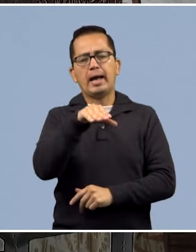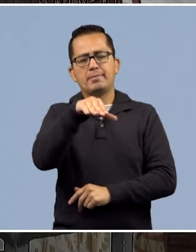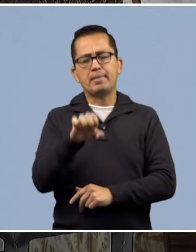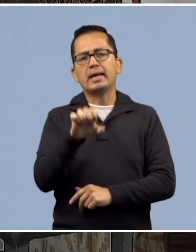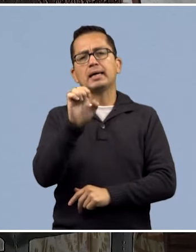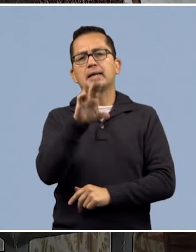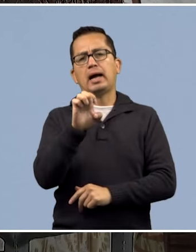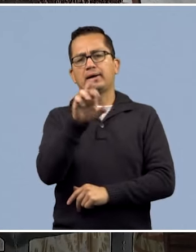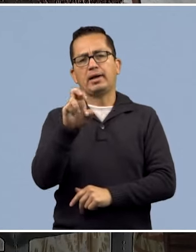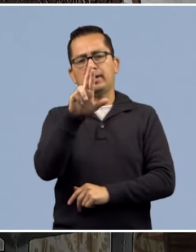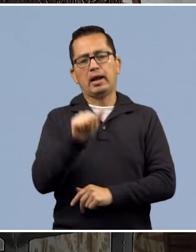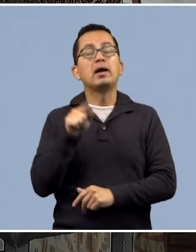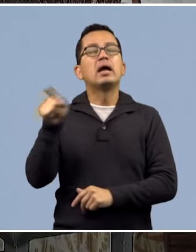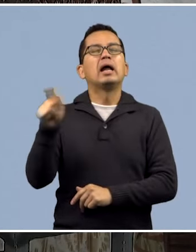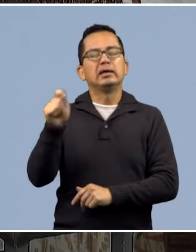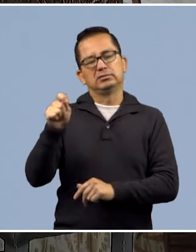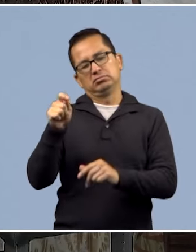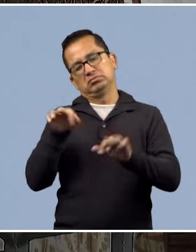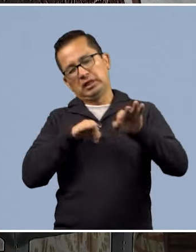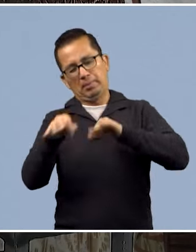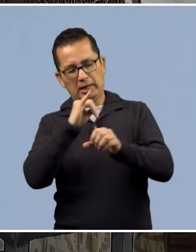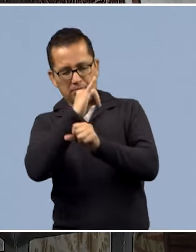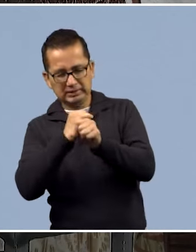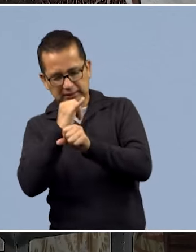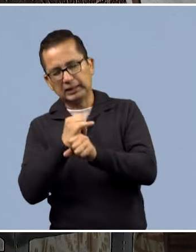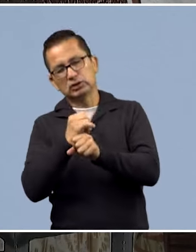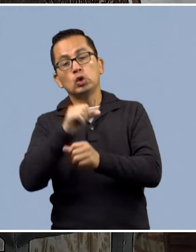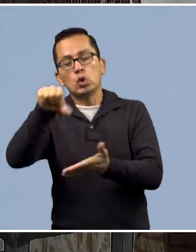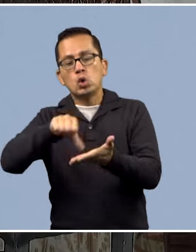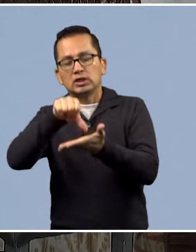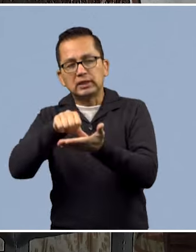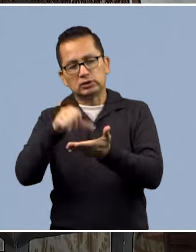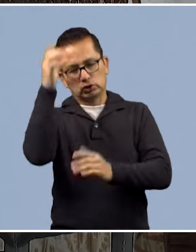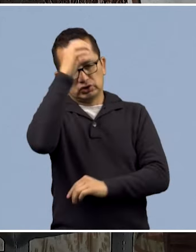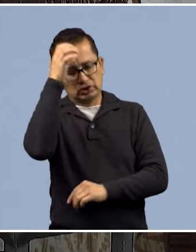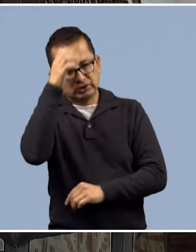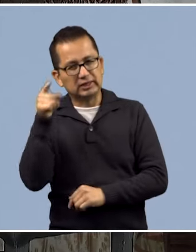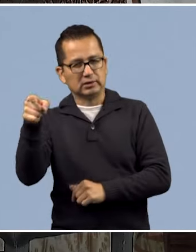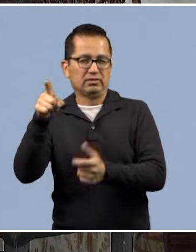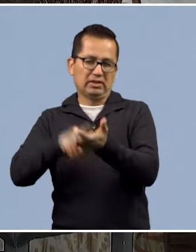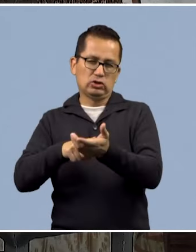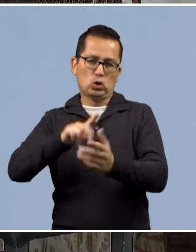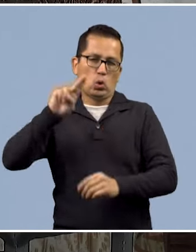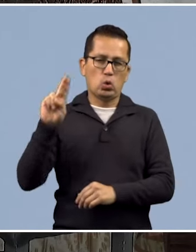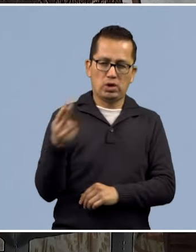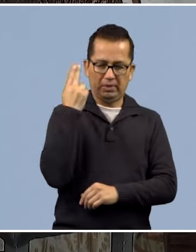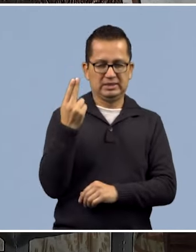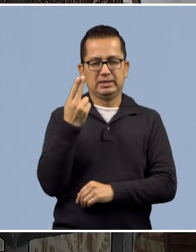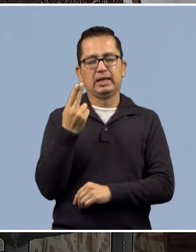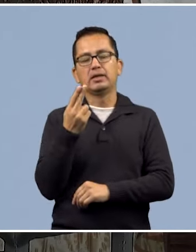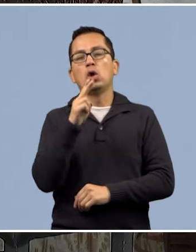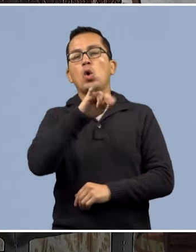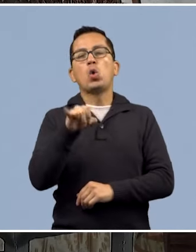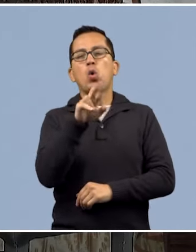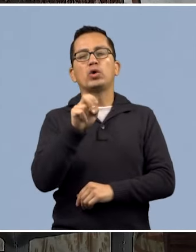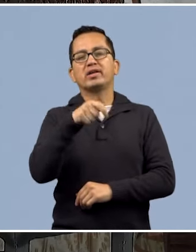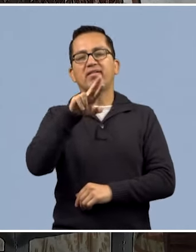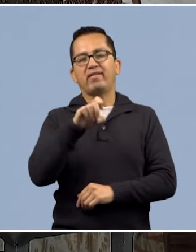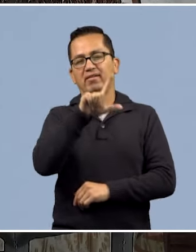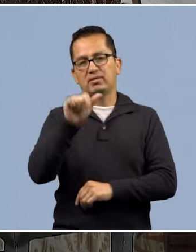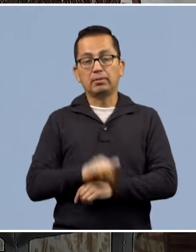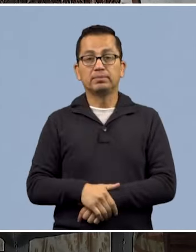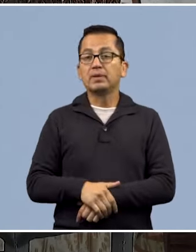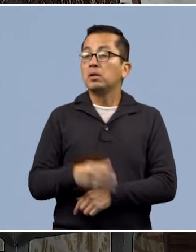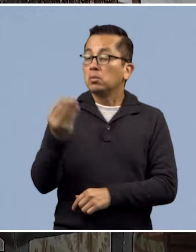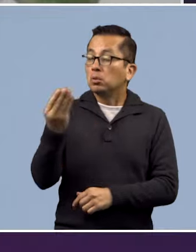Él es investigador del Centro de Geosciencias ubicado en el campus Juriquilla de nuestra universidad. Doctor, bienvenido a Entrending. Gracias por aceptar